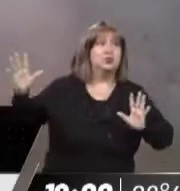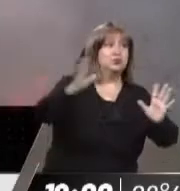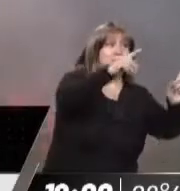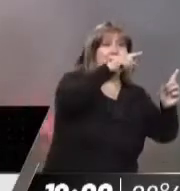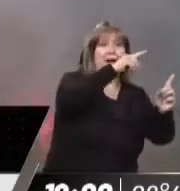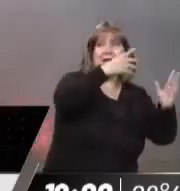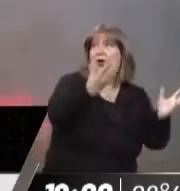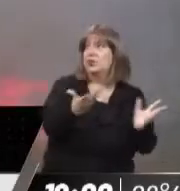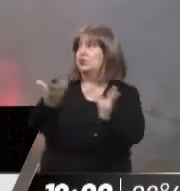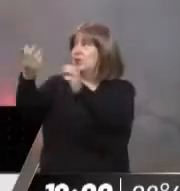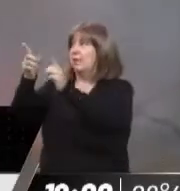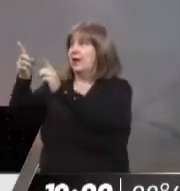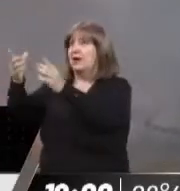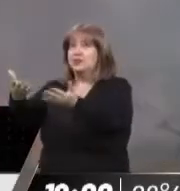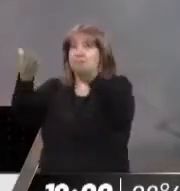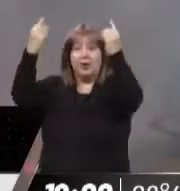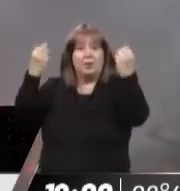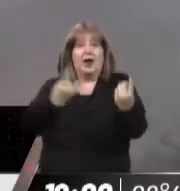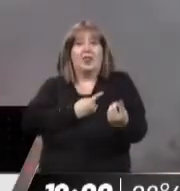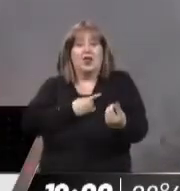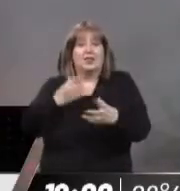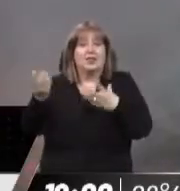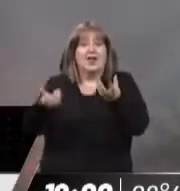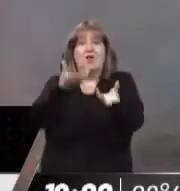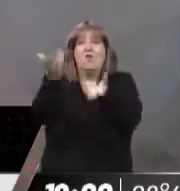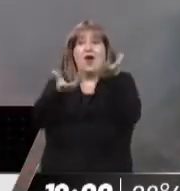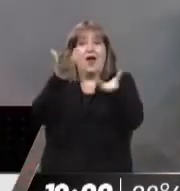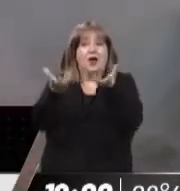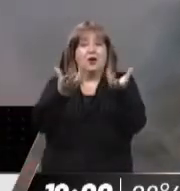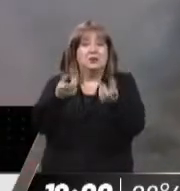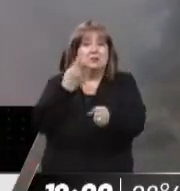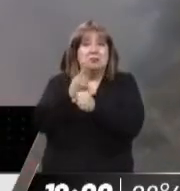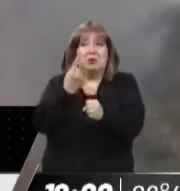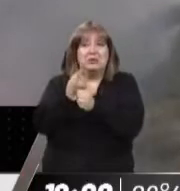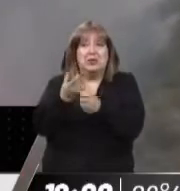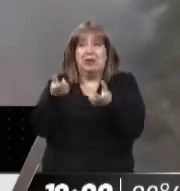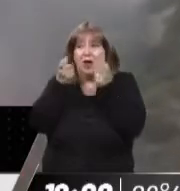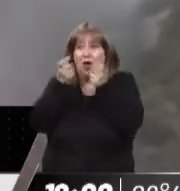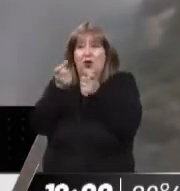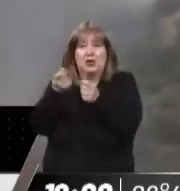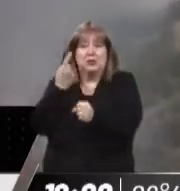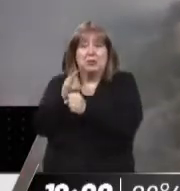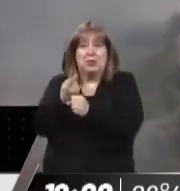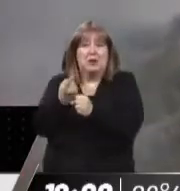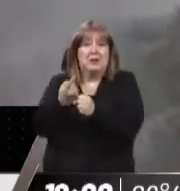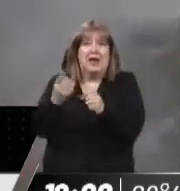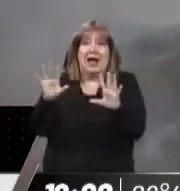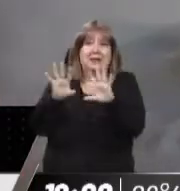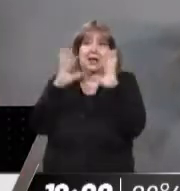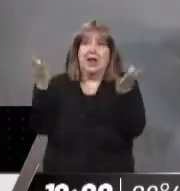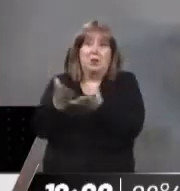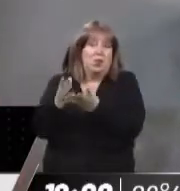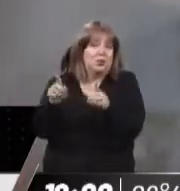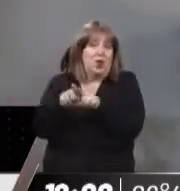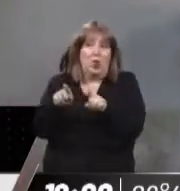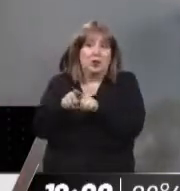día, con este fenómeno, con el sonda que está todavía presente, uno no sabe controlar a la naturaleza nadie en el mundo ha podido,